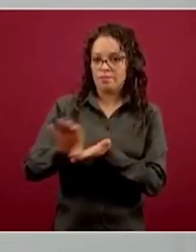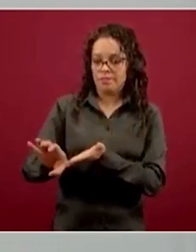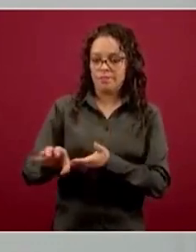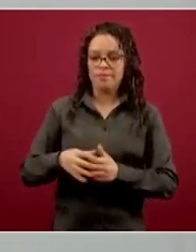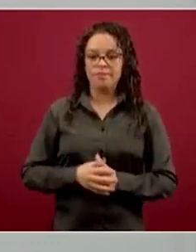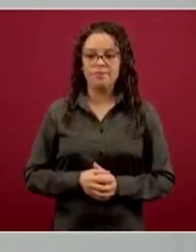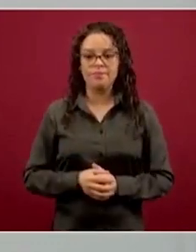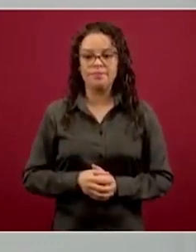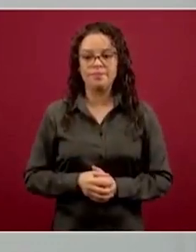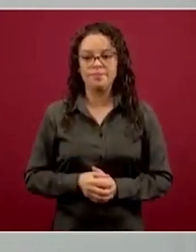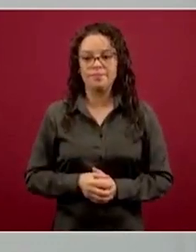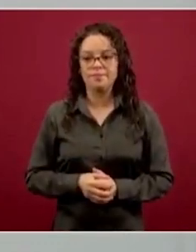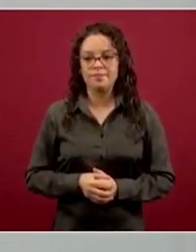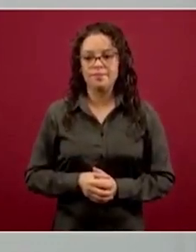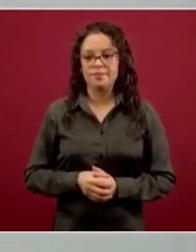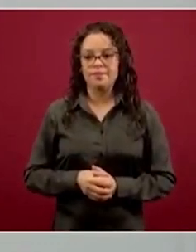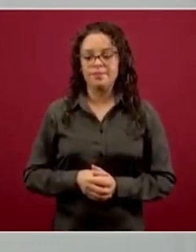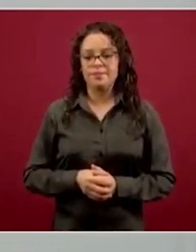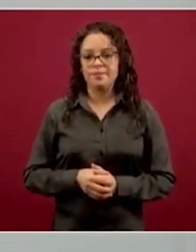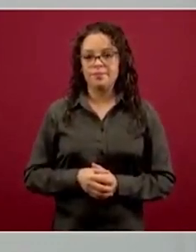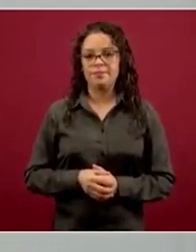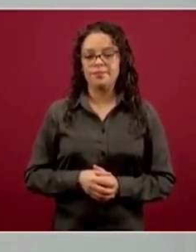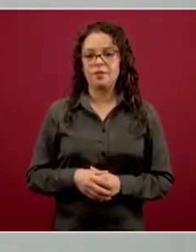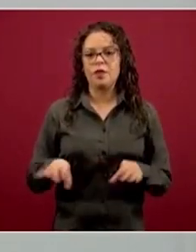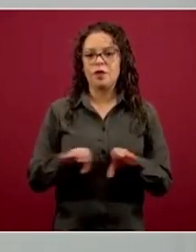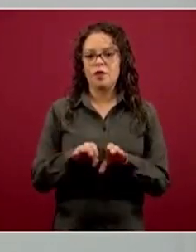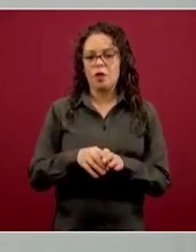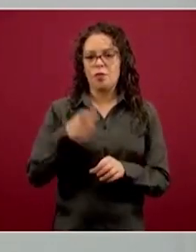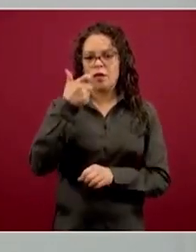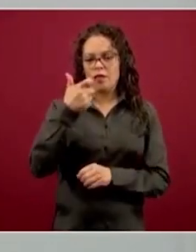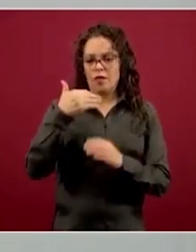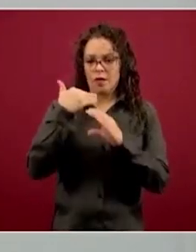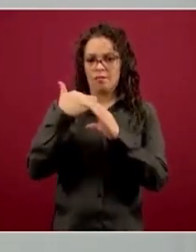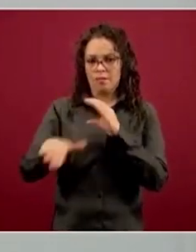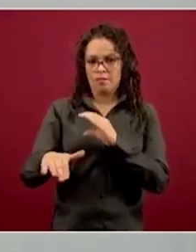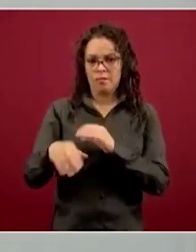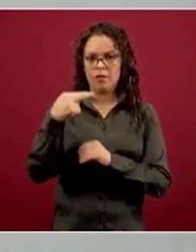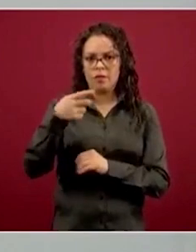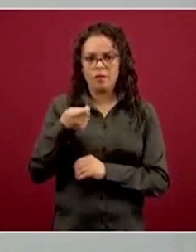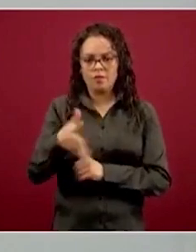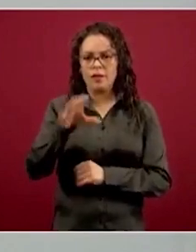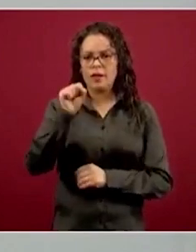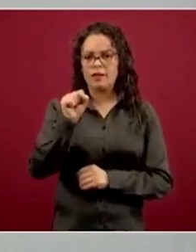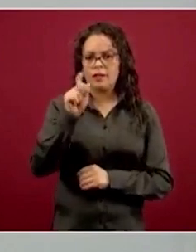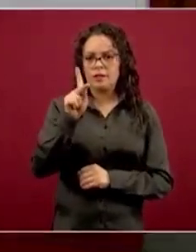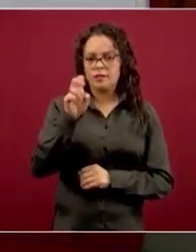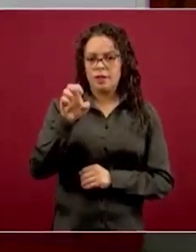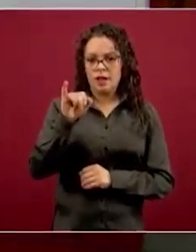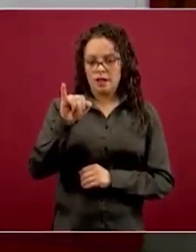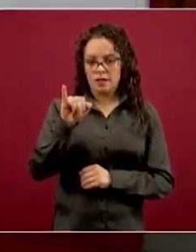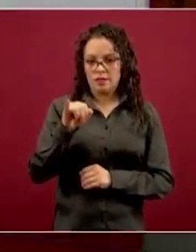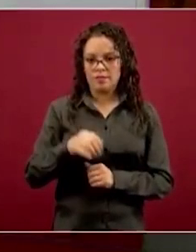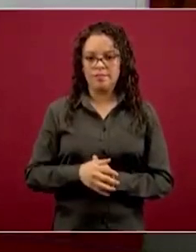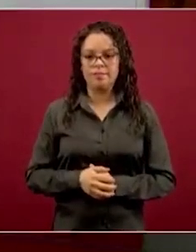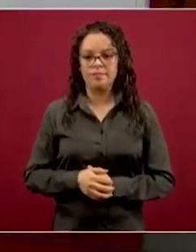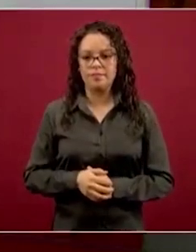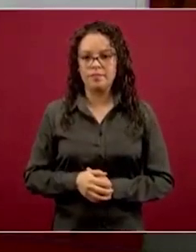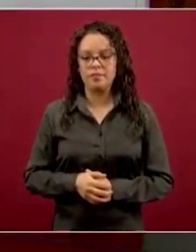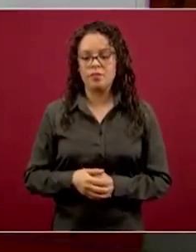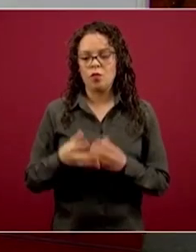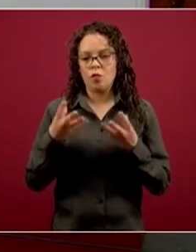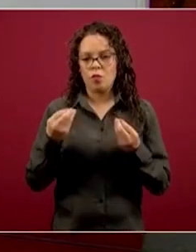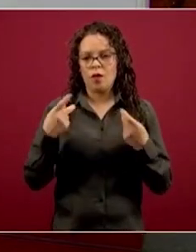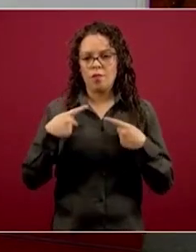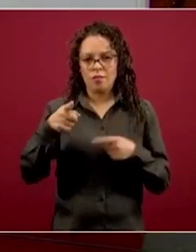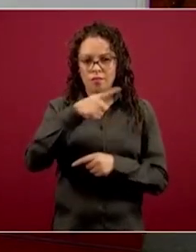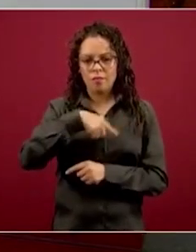El SPEI que utiliza la tesorería no es como el SPEI persona a persona, que seguramente muchos de ustedes están